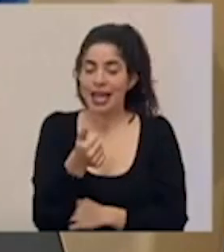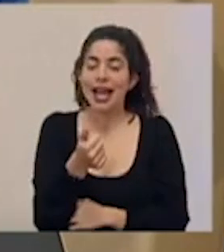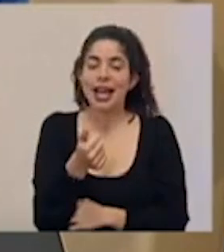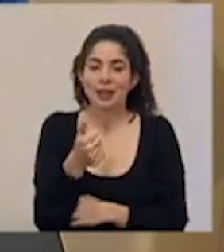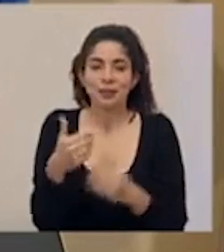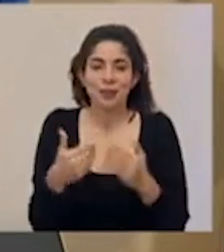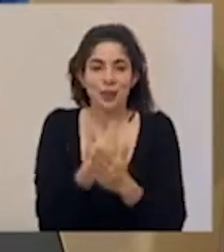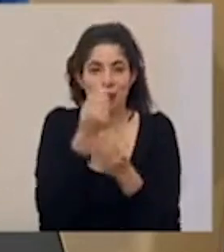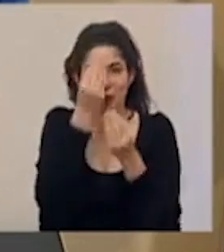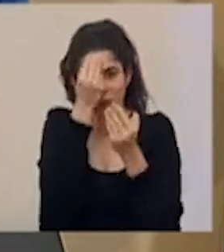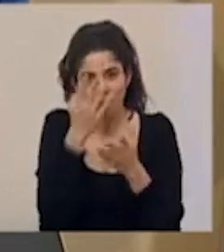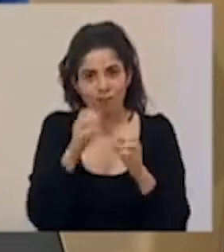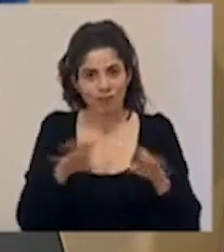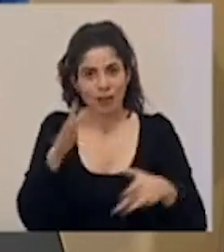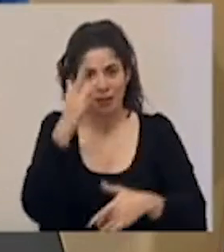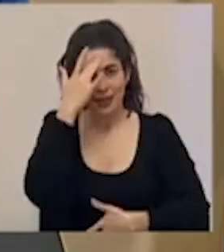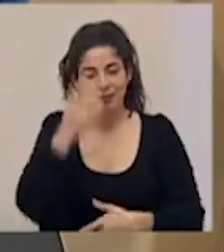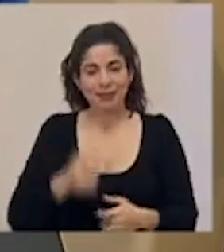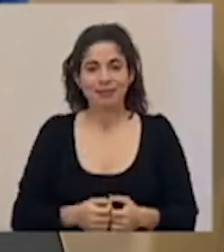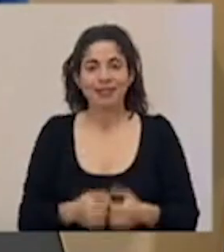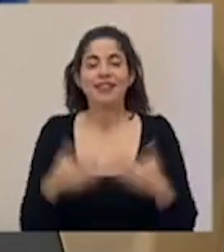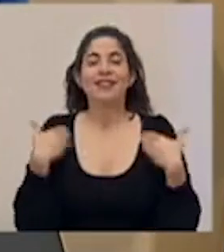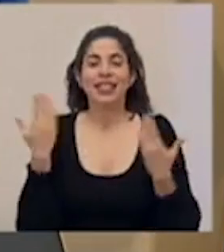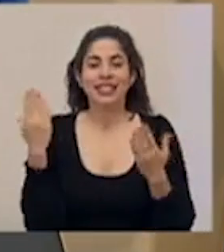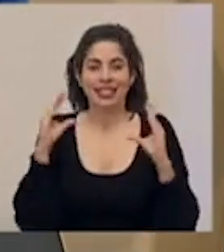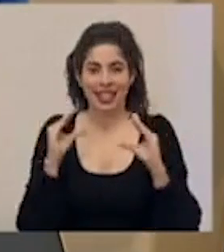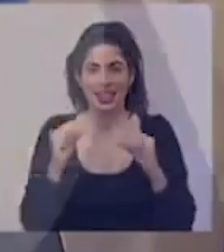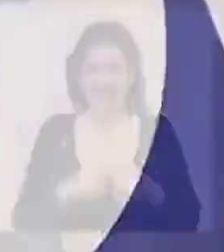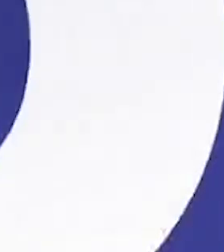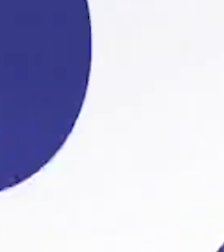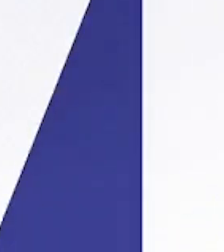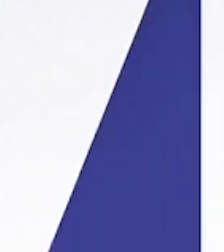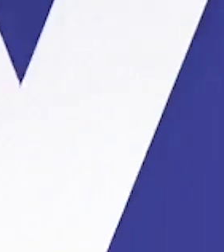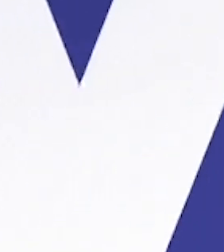mañana con un nuevo reporte epidemiológico. ¡Feliz tarde!